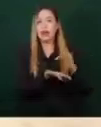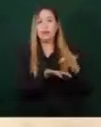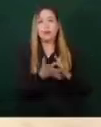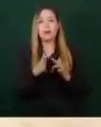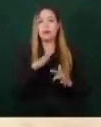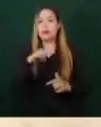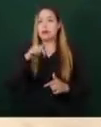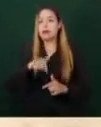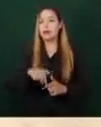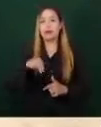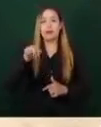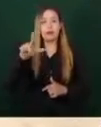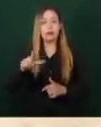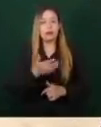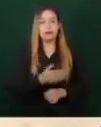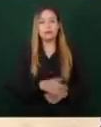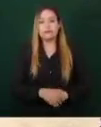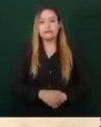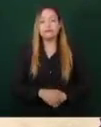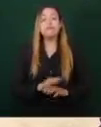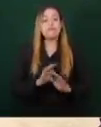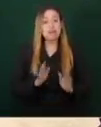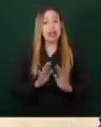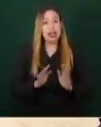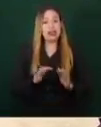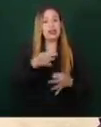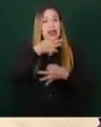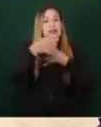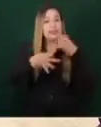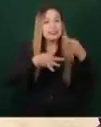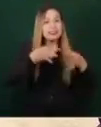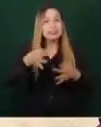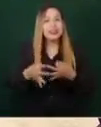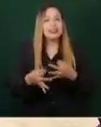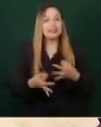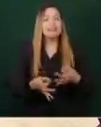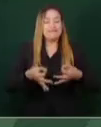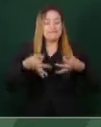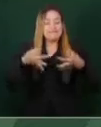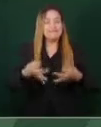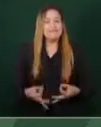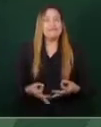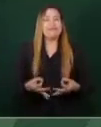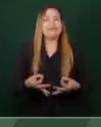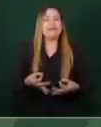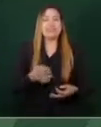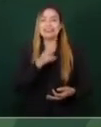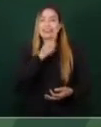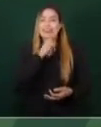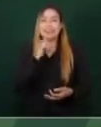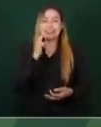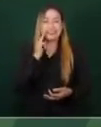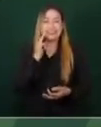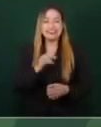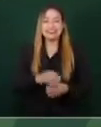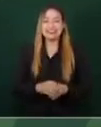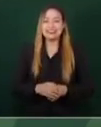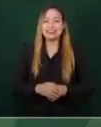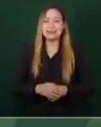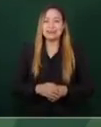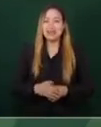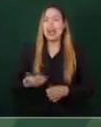Ahora sí voy entrando a las buenas noticias, porque hace unos minutos el presidente de México,